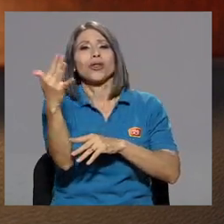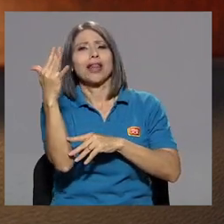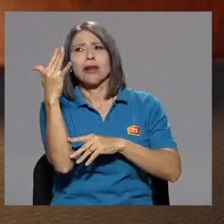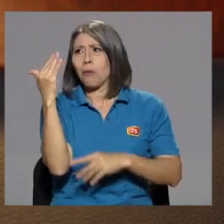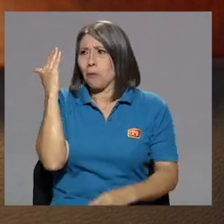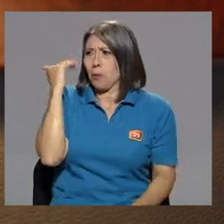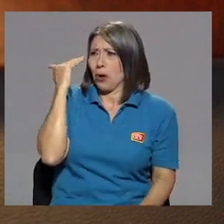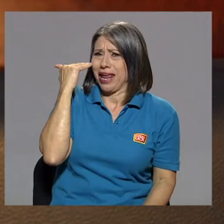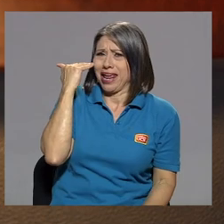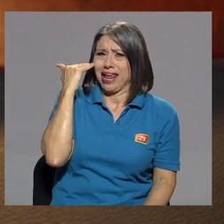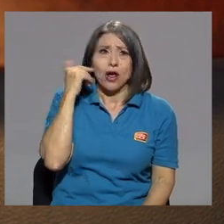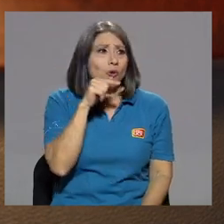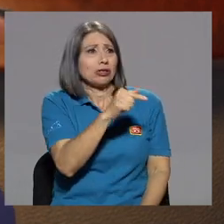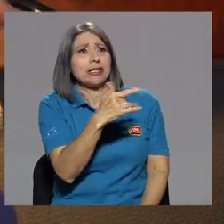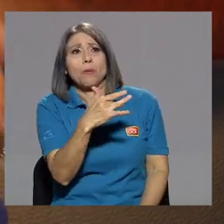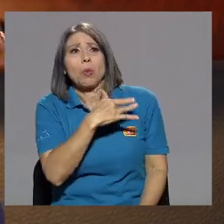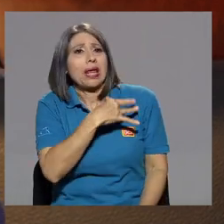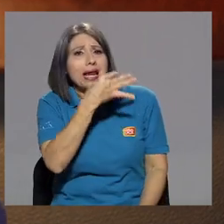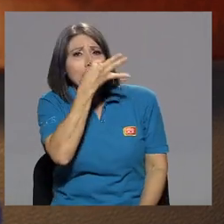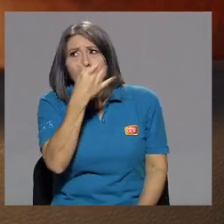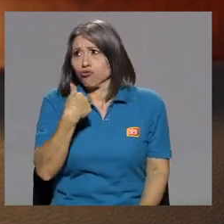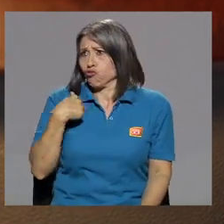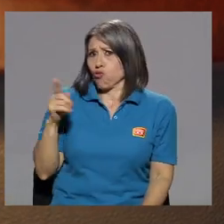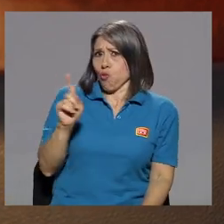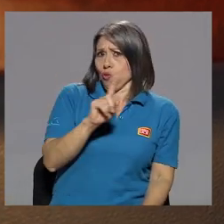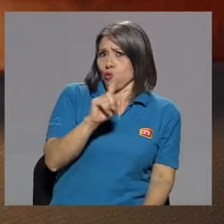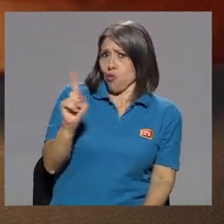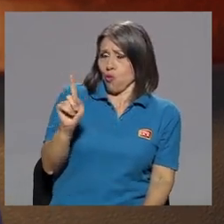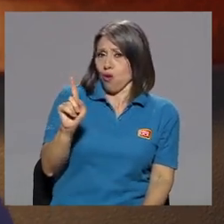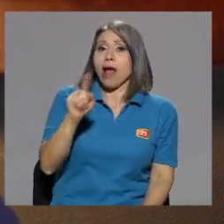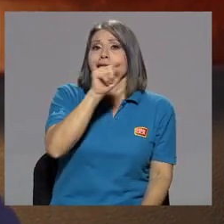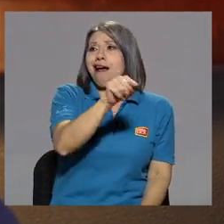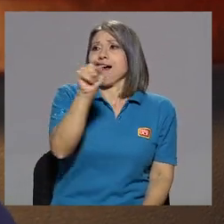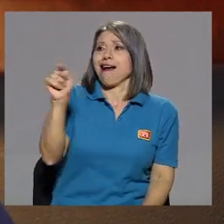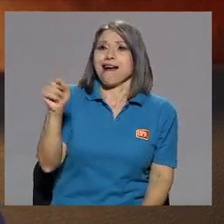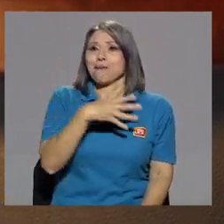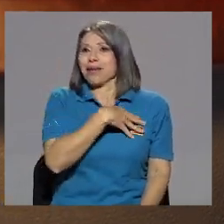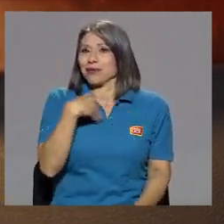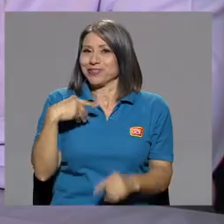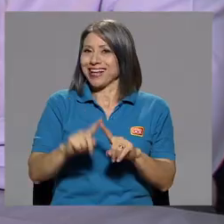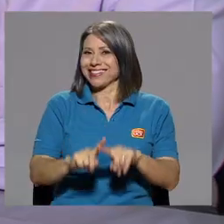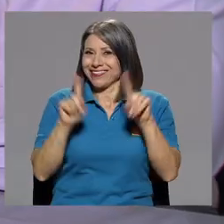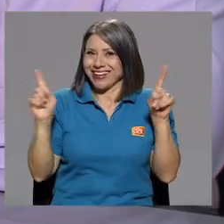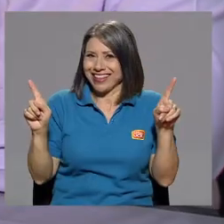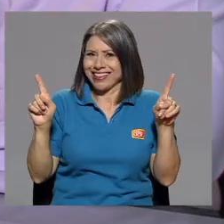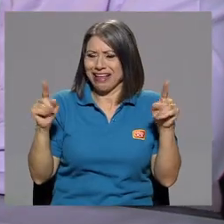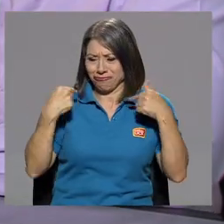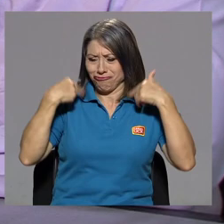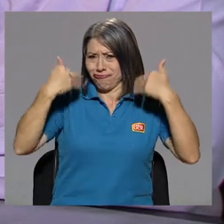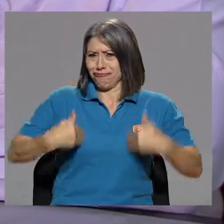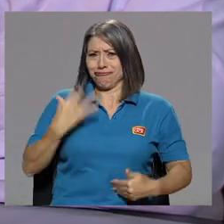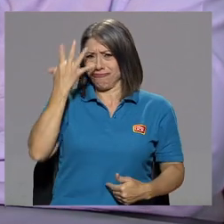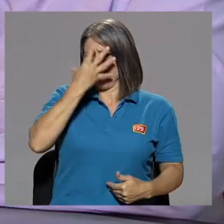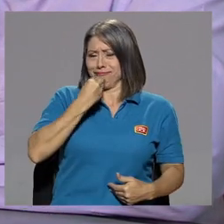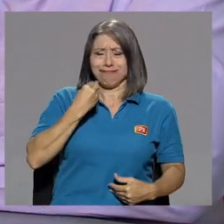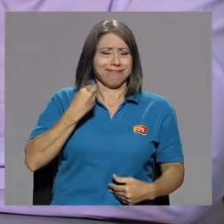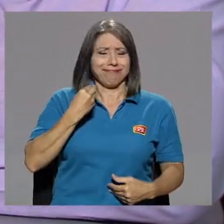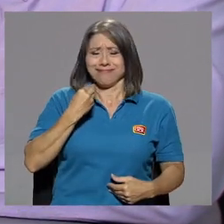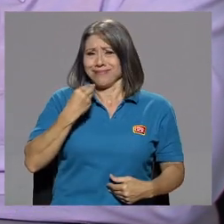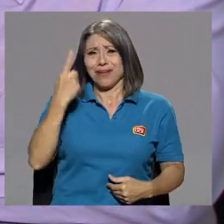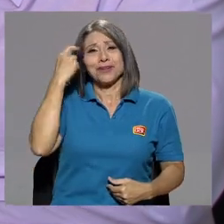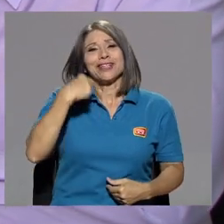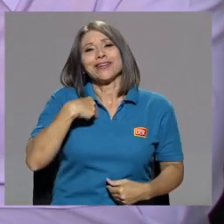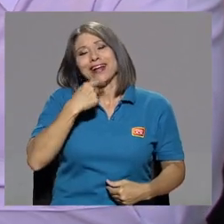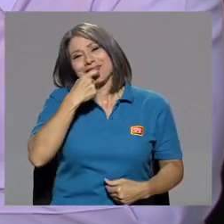Porque usted es muy enamorada. No, yo no soy enamorada. Me buscan, qué diferente. Y no porque era bonita ni nada, sino